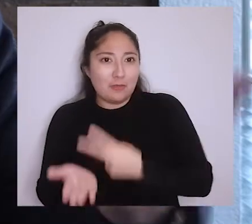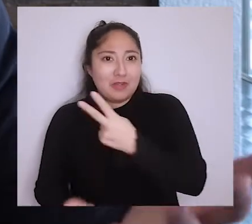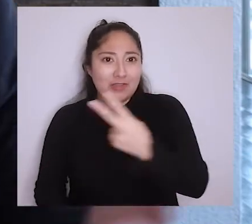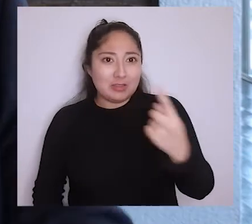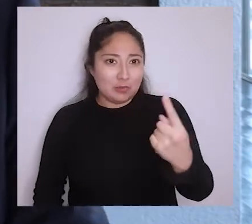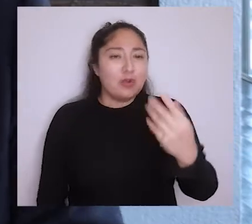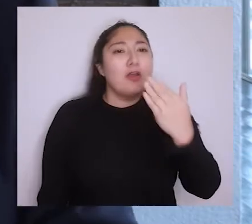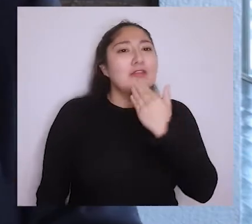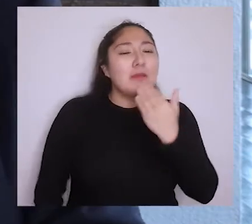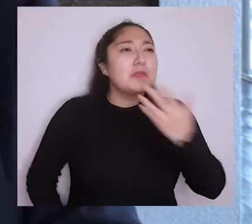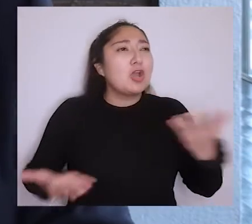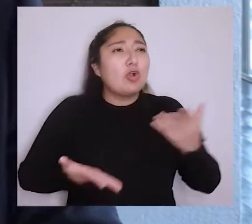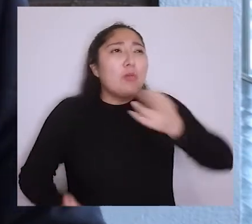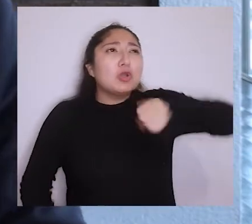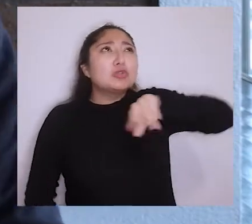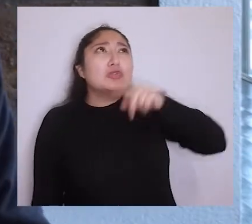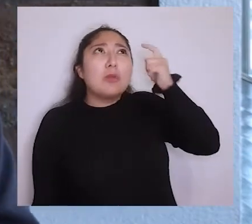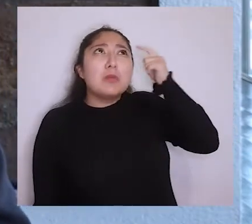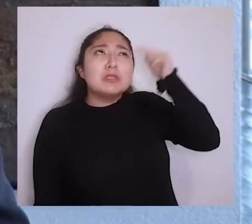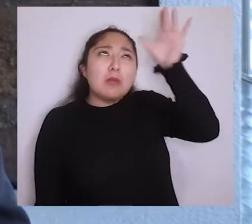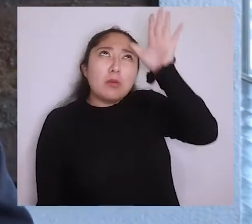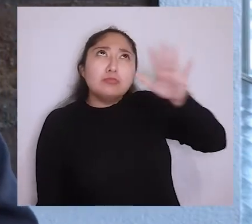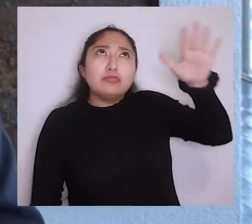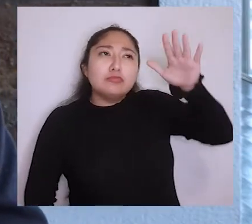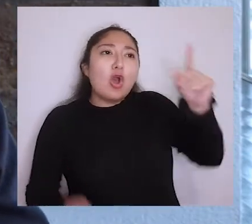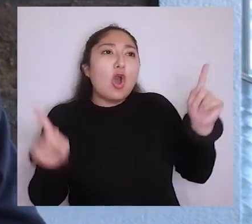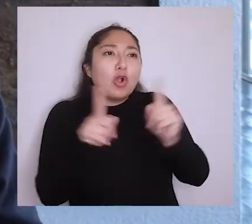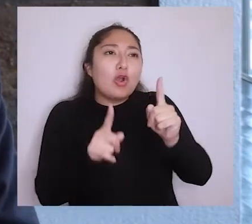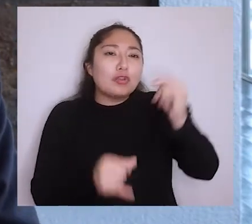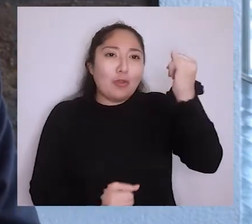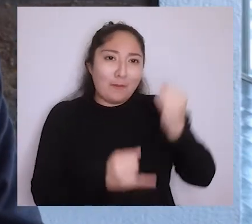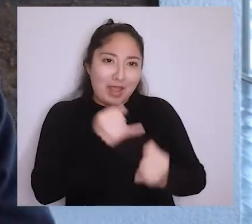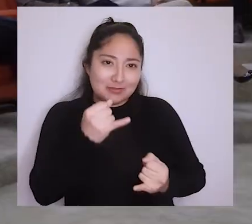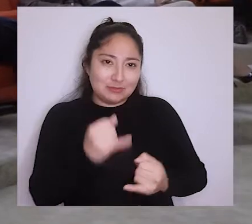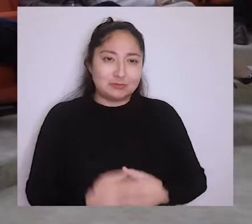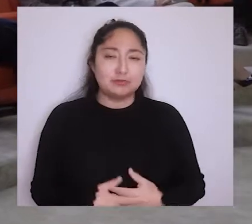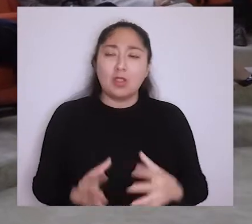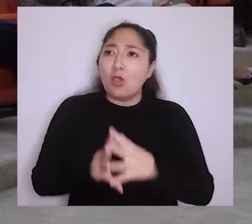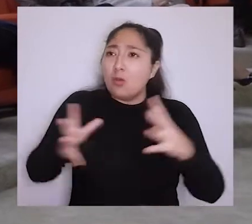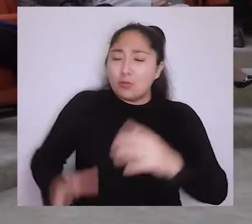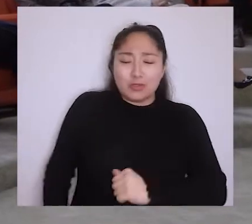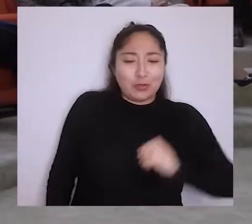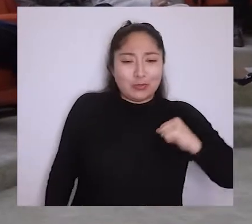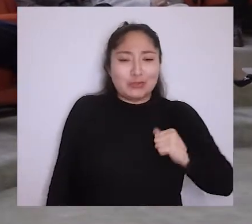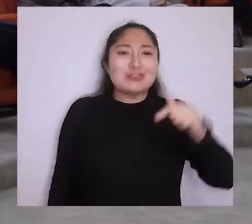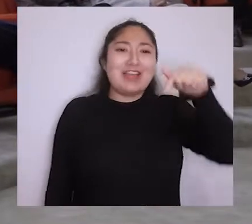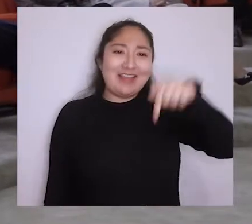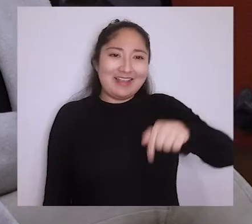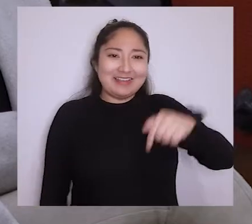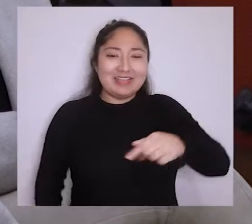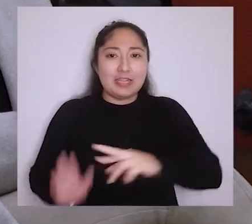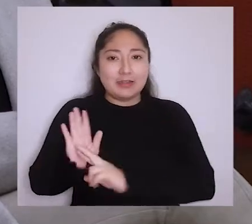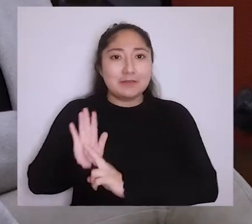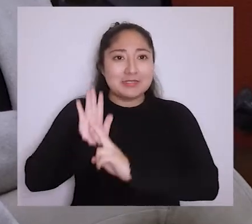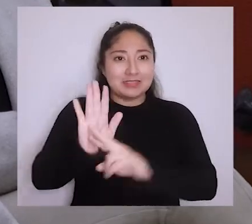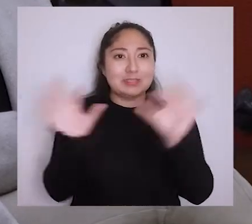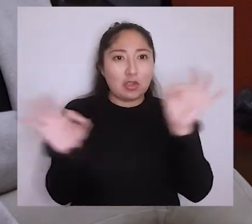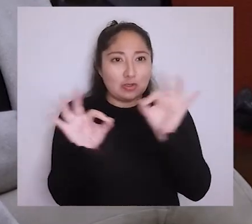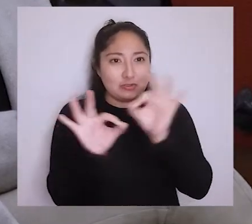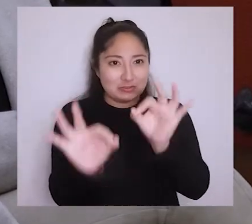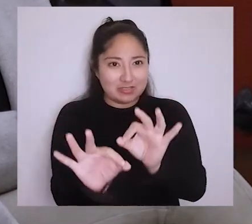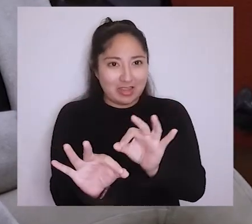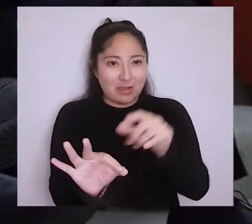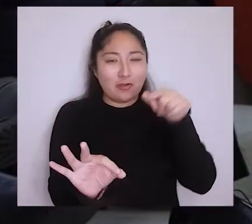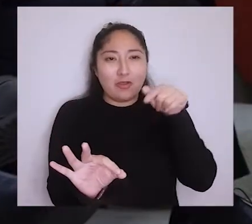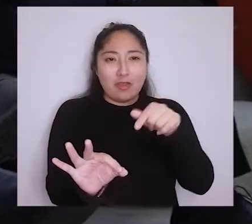y por supuesto también cómo nos proyectamos en el corto a mediano plazo. Muy orgullosa de estar acá representando el Consejo Nacional